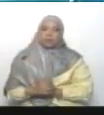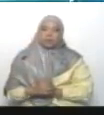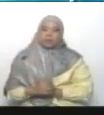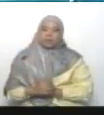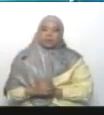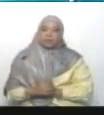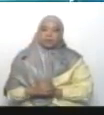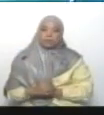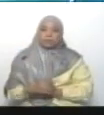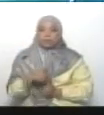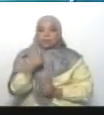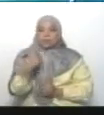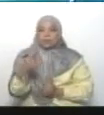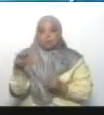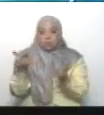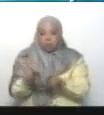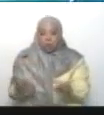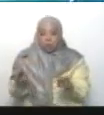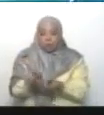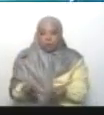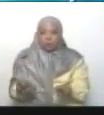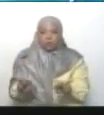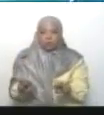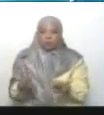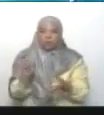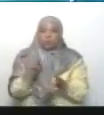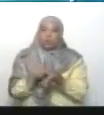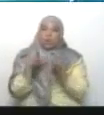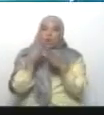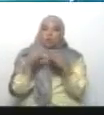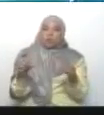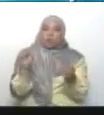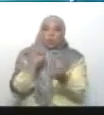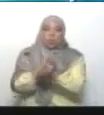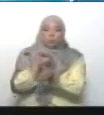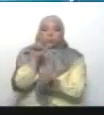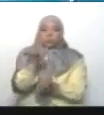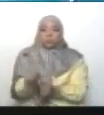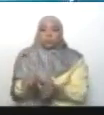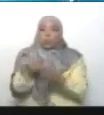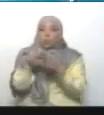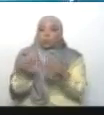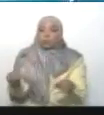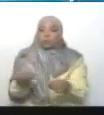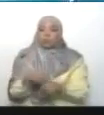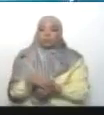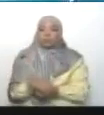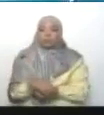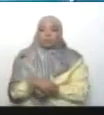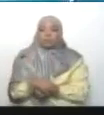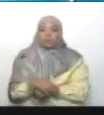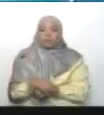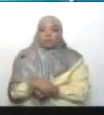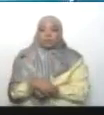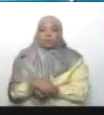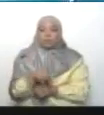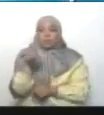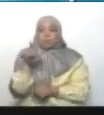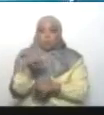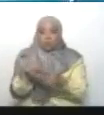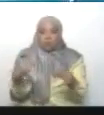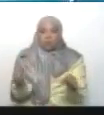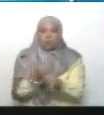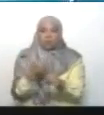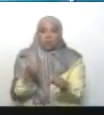Han sido develados y descubiertos. Y todos sus cómplices, todos, en el campo que estén, en el